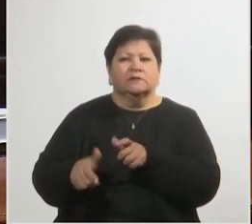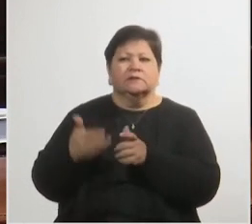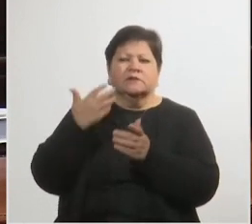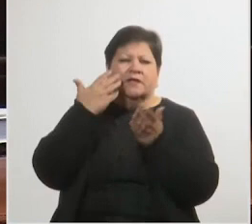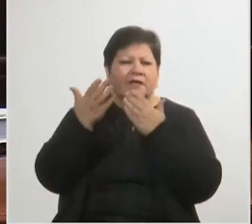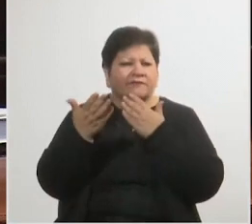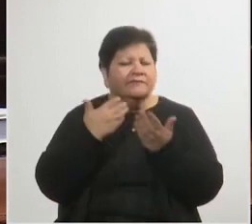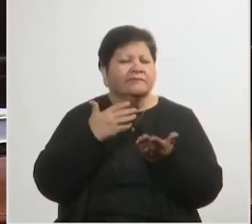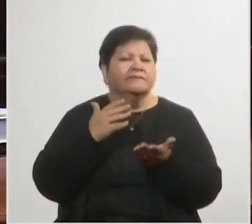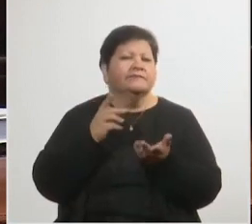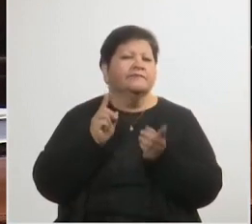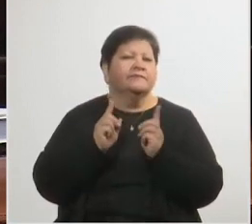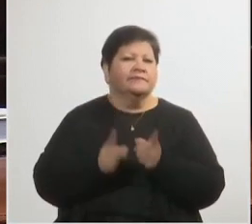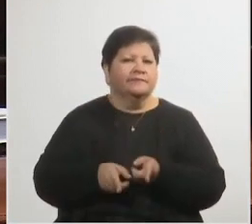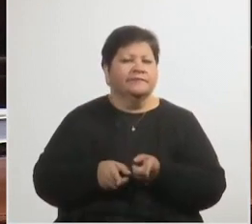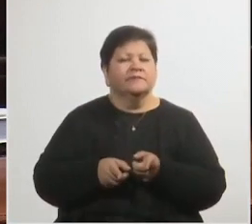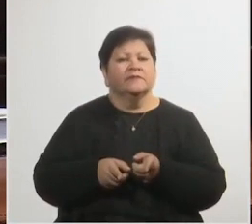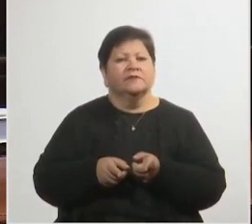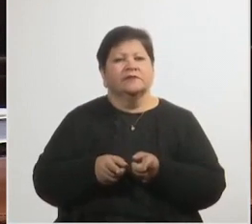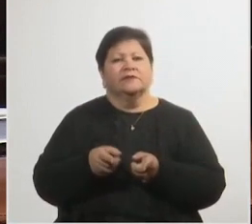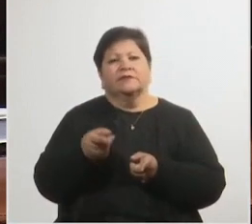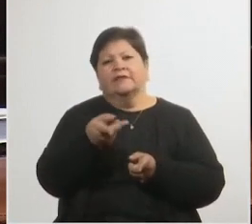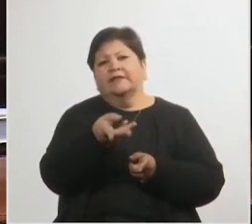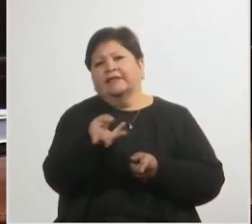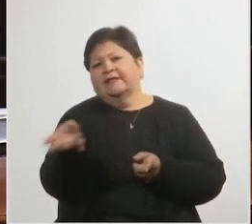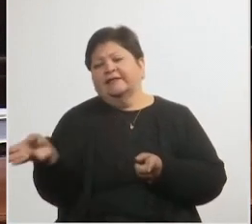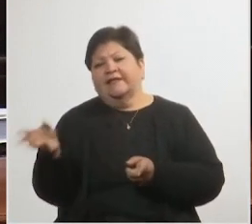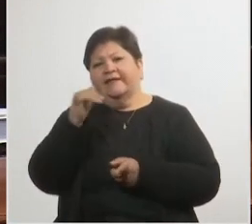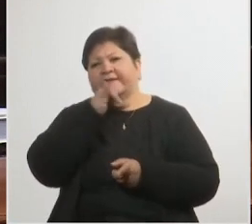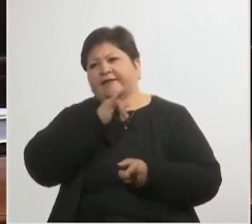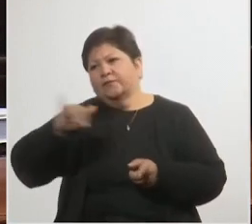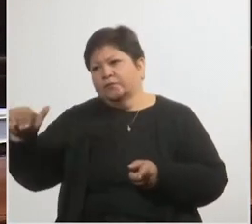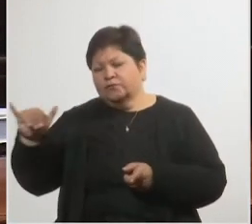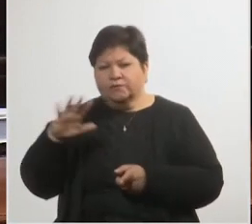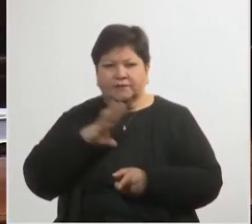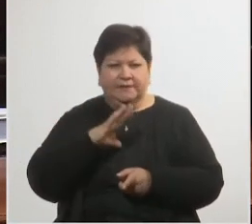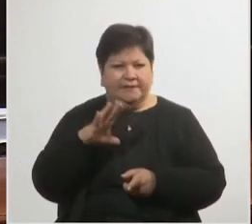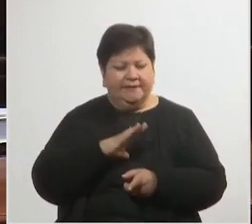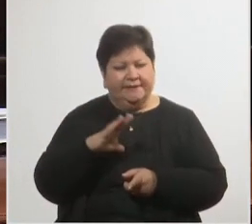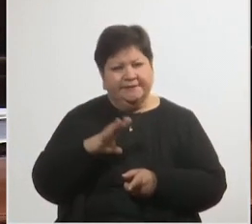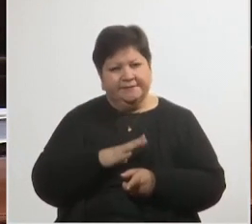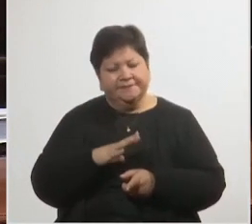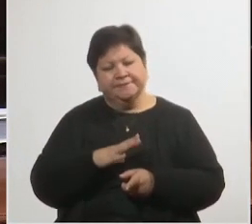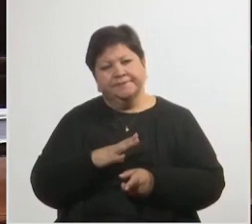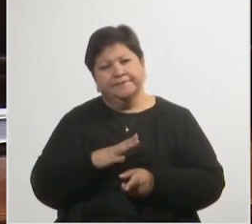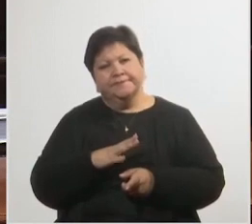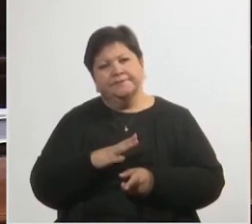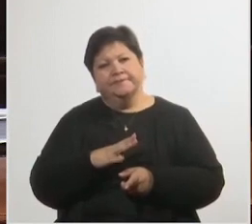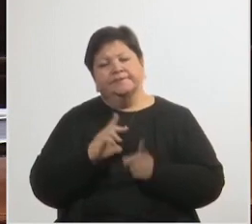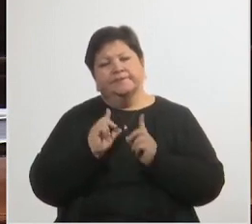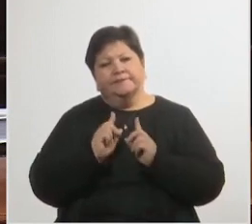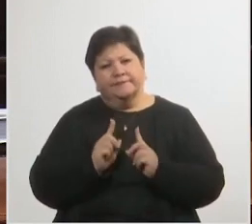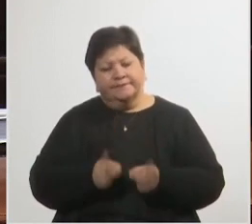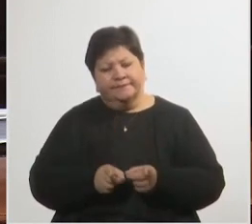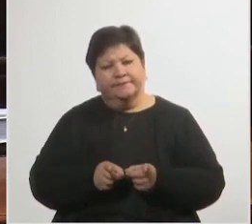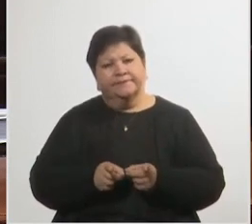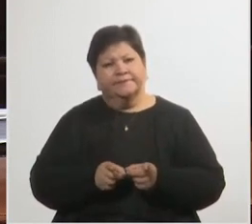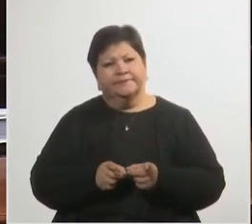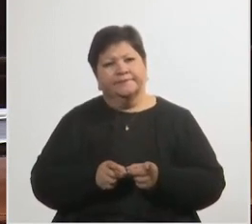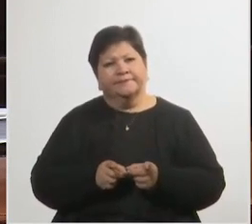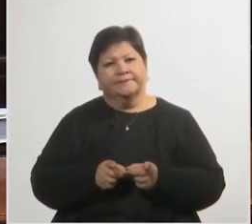se habla de las decenas de miles de denuncias que existen, se habla de las puertas